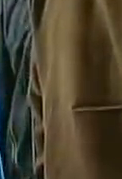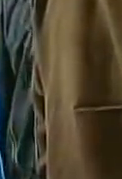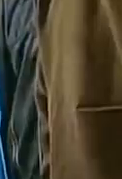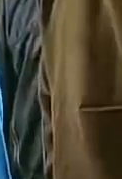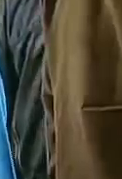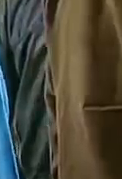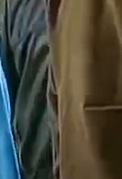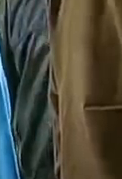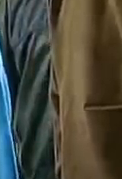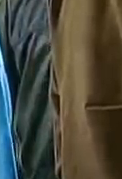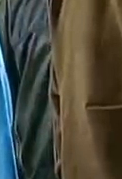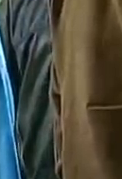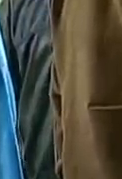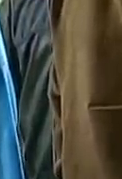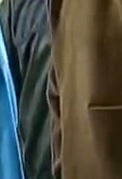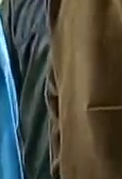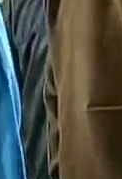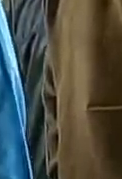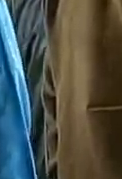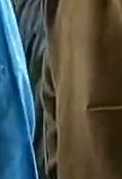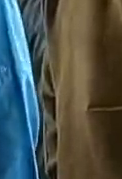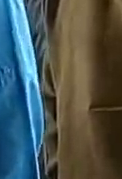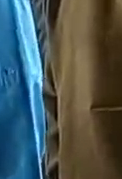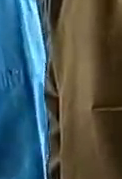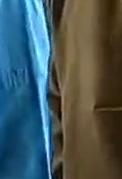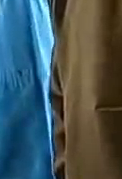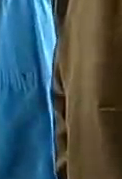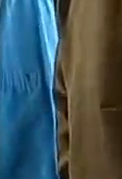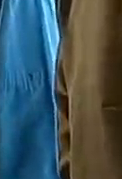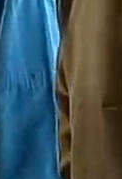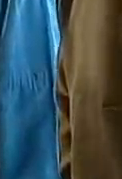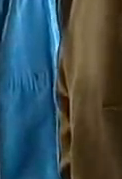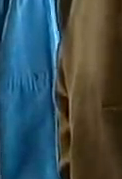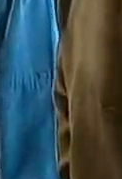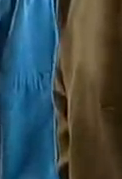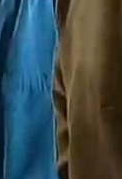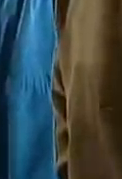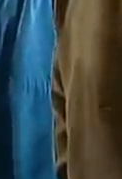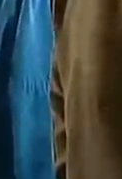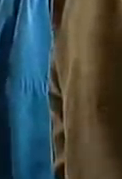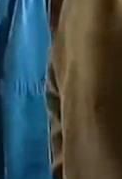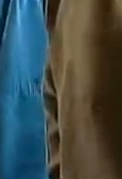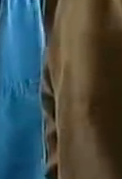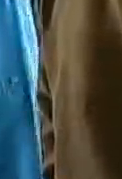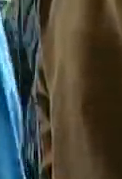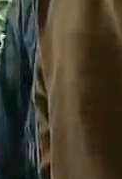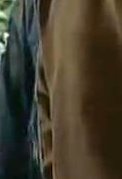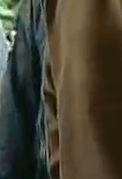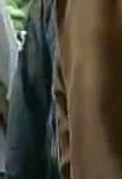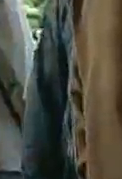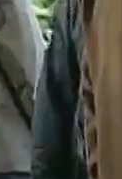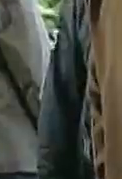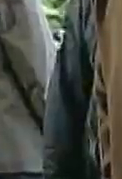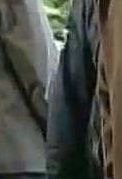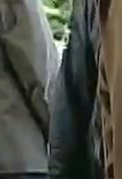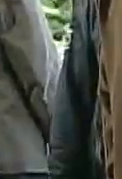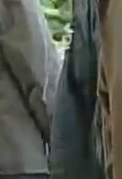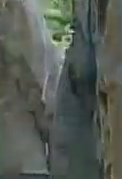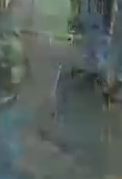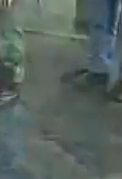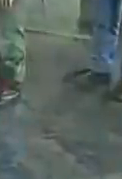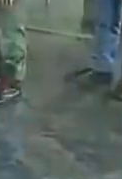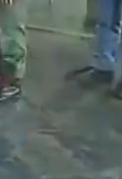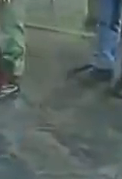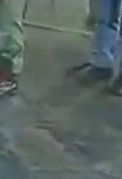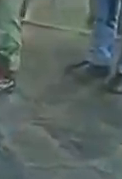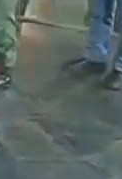de 1964 mediante el decreto presidencial número 83. En esta edición del certamen participaron alrededor de